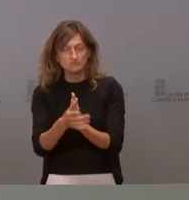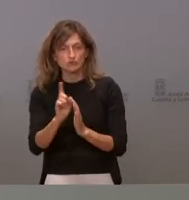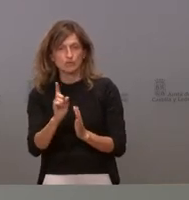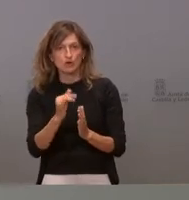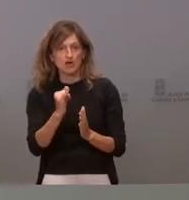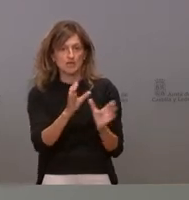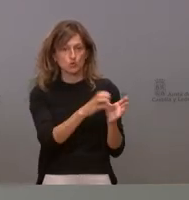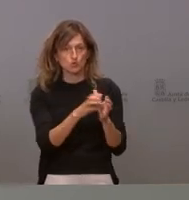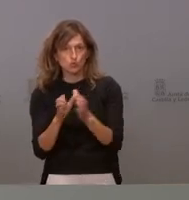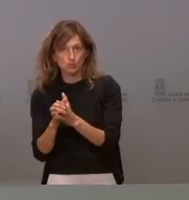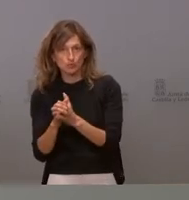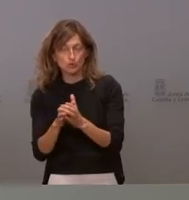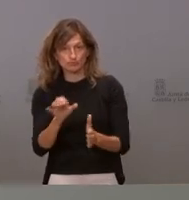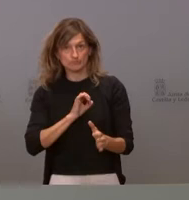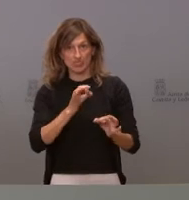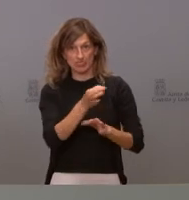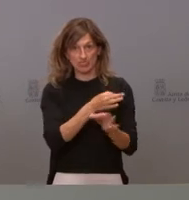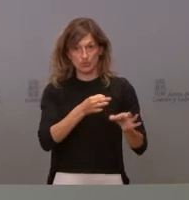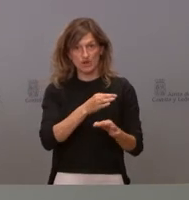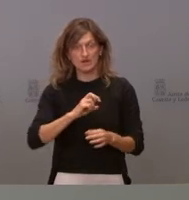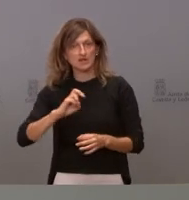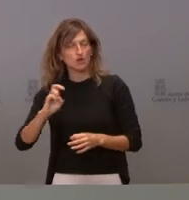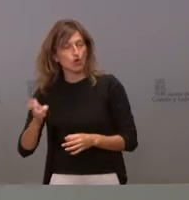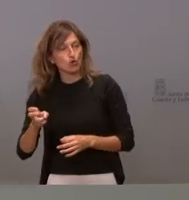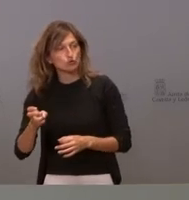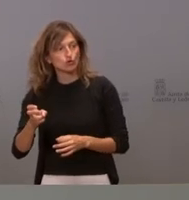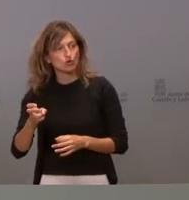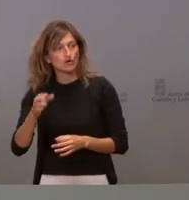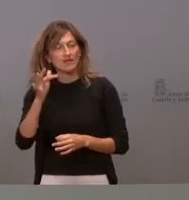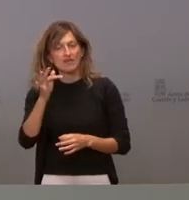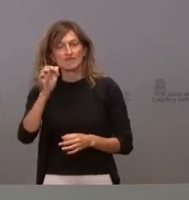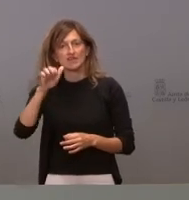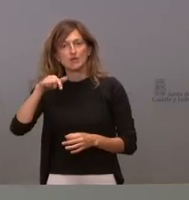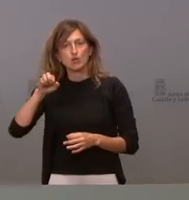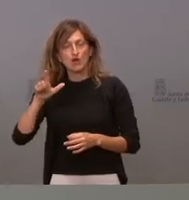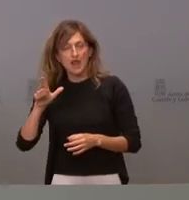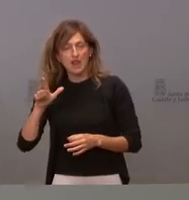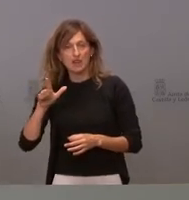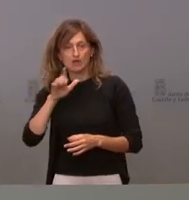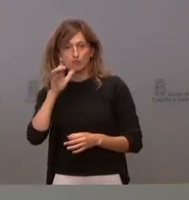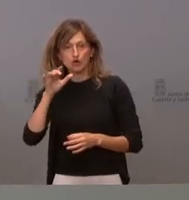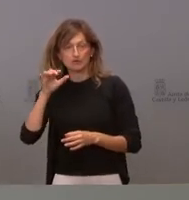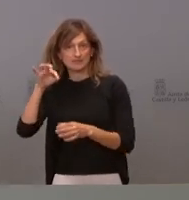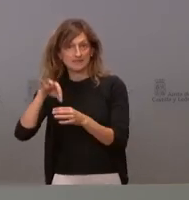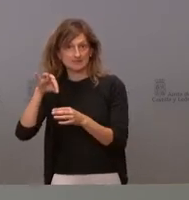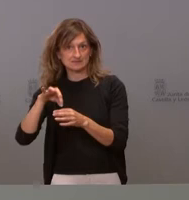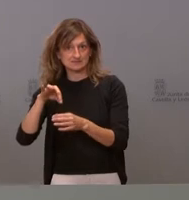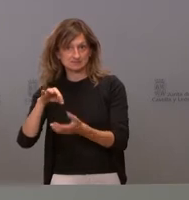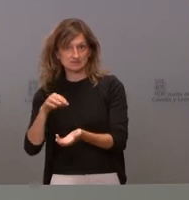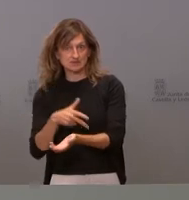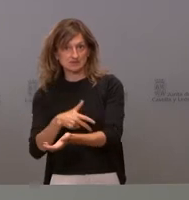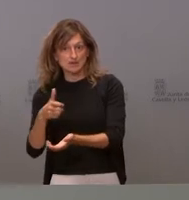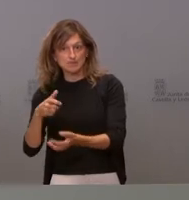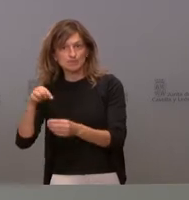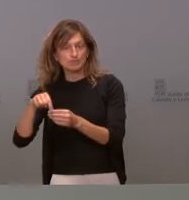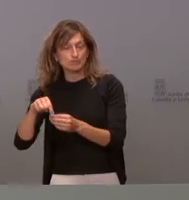grandes grupos que es la inmunidad celular y la inmunidad humoral. La inmunidad humoral es la que vemos a través de los test serológicos, pero no detecta la